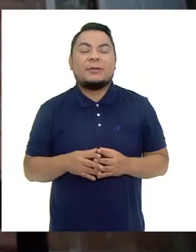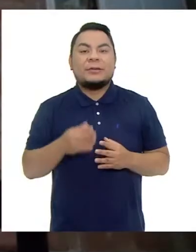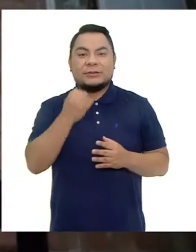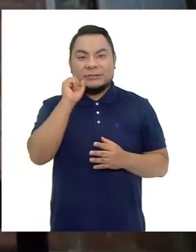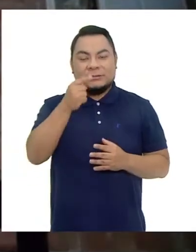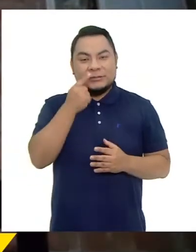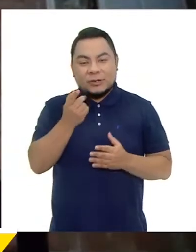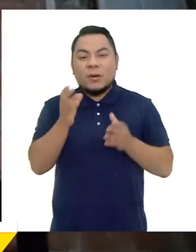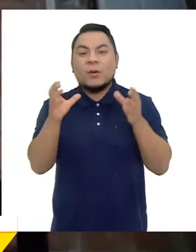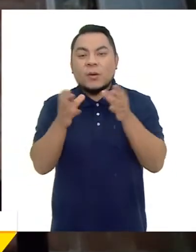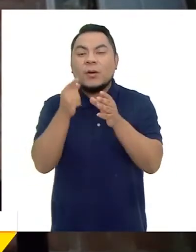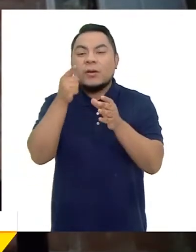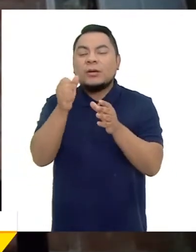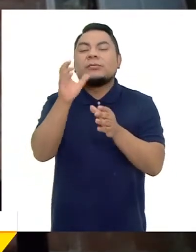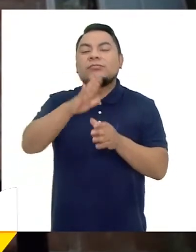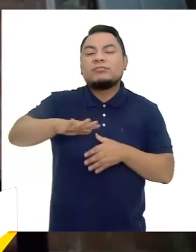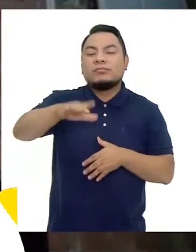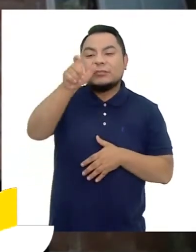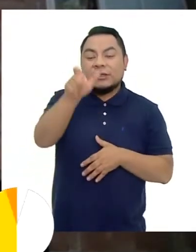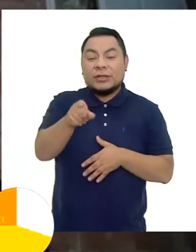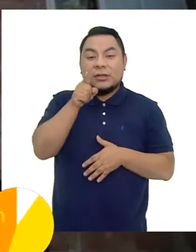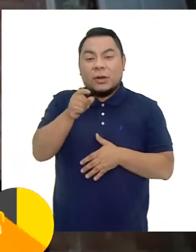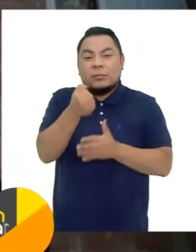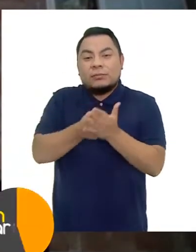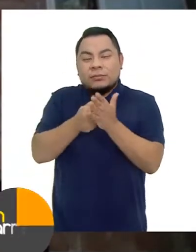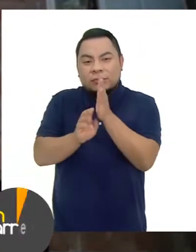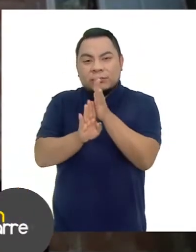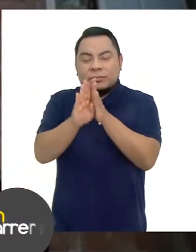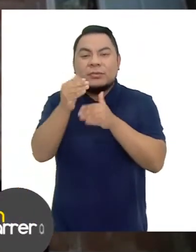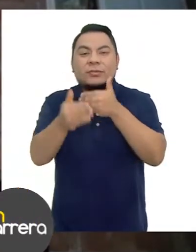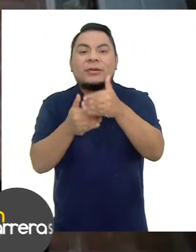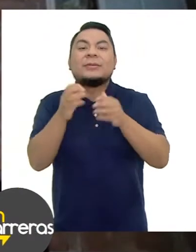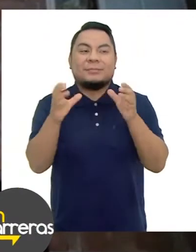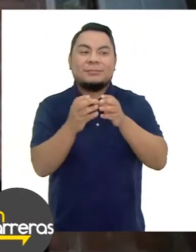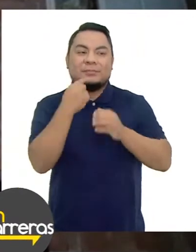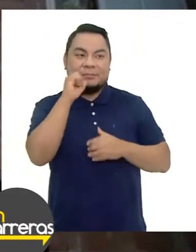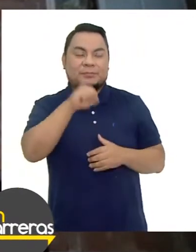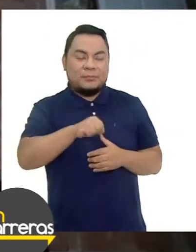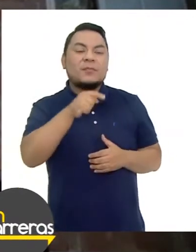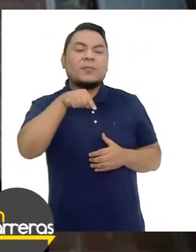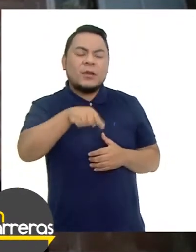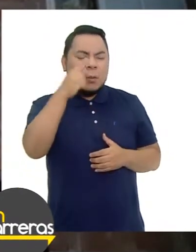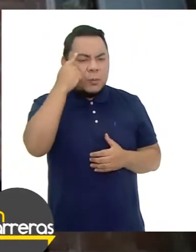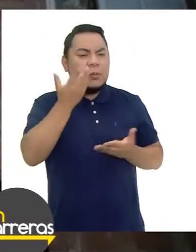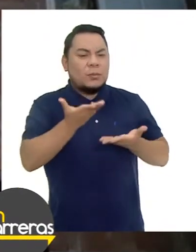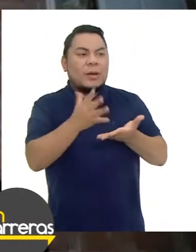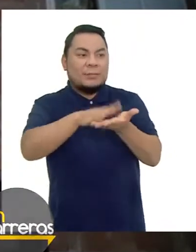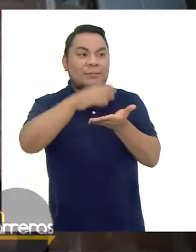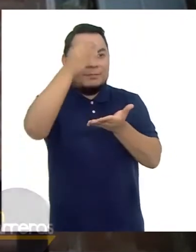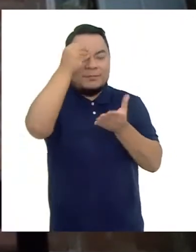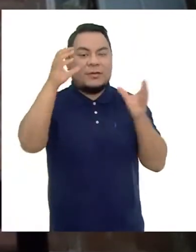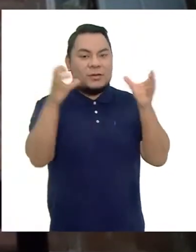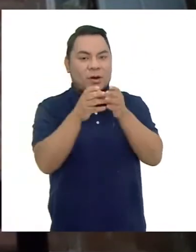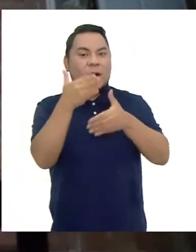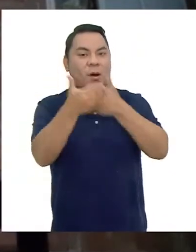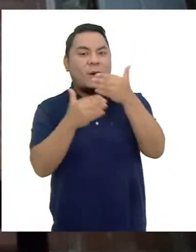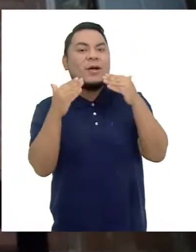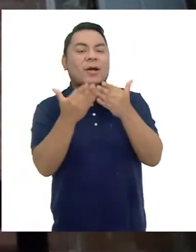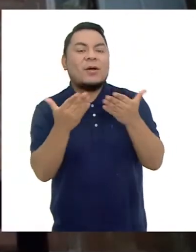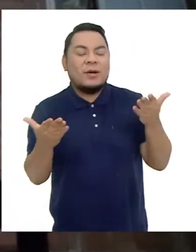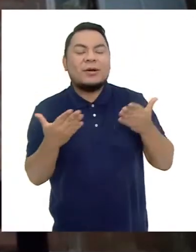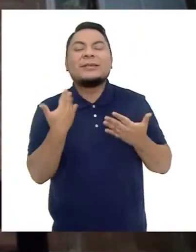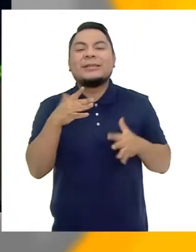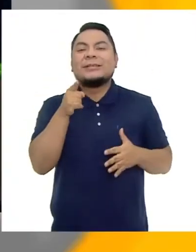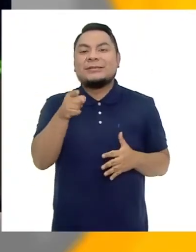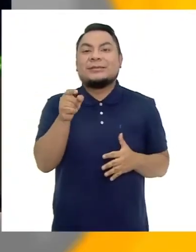Él comenzó, como toda persona, desde cero, emprendiendo poco a poco su forma de aprender